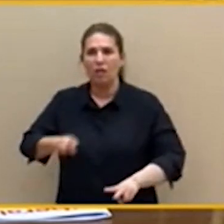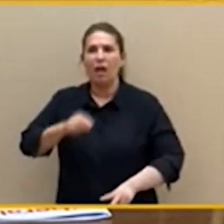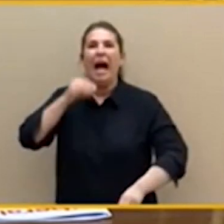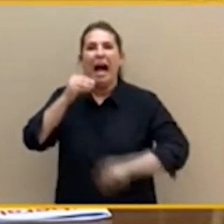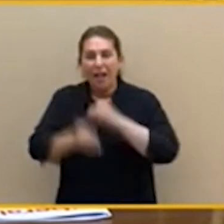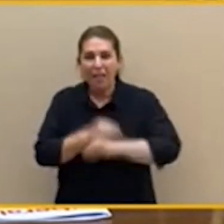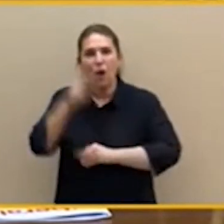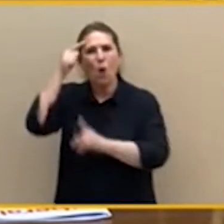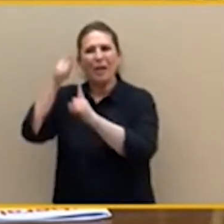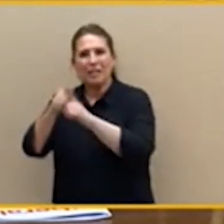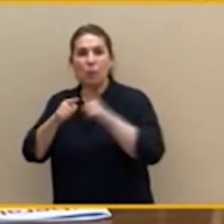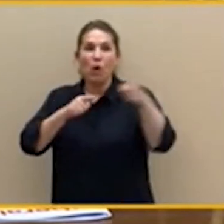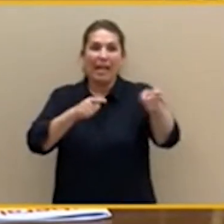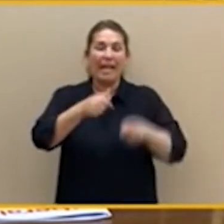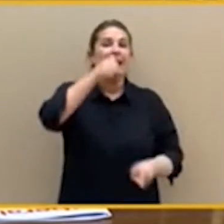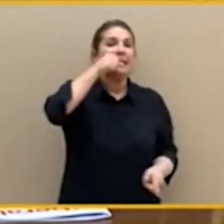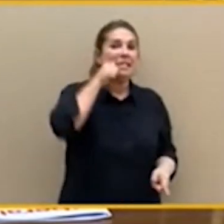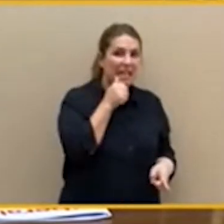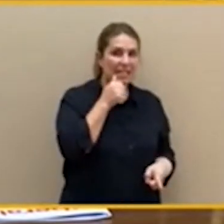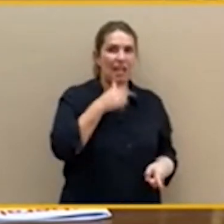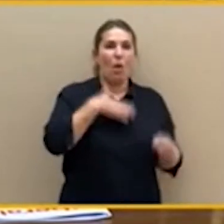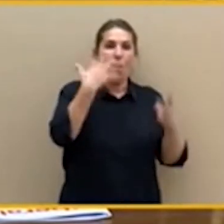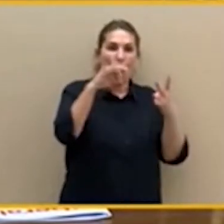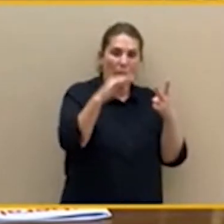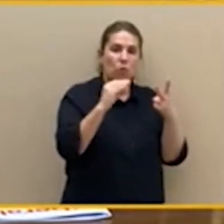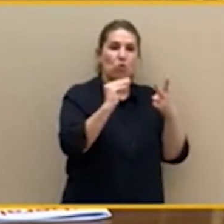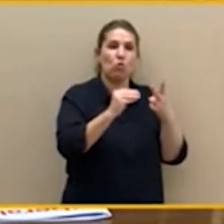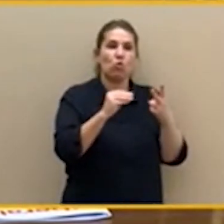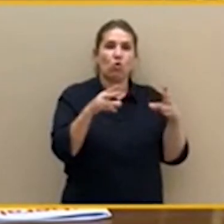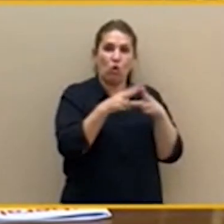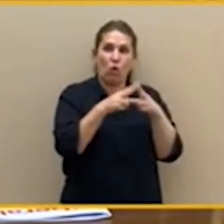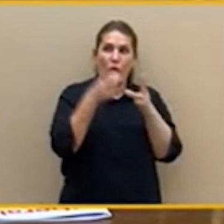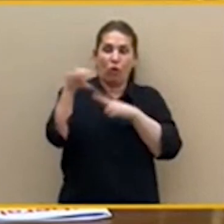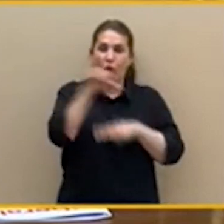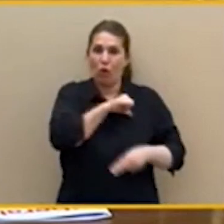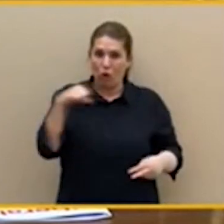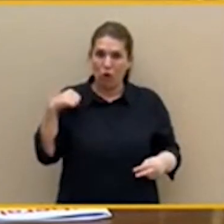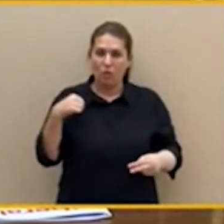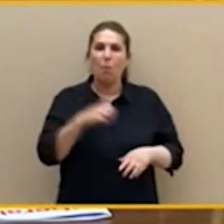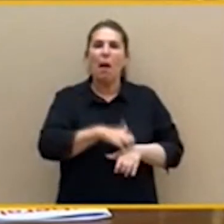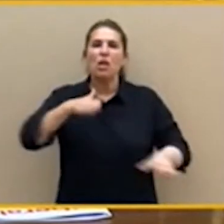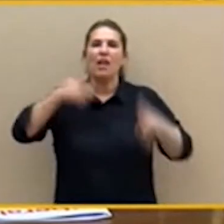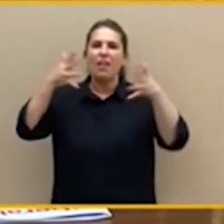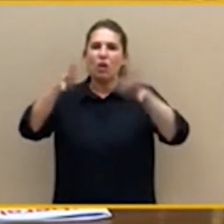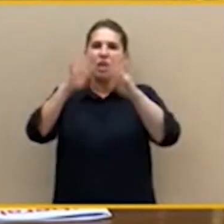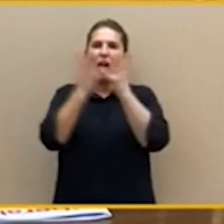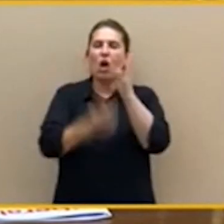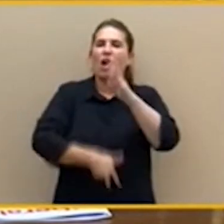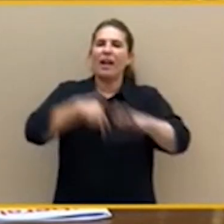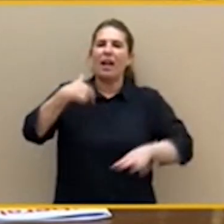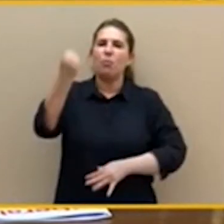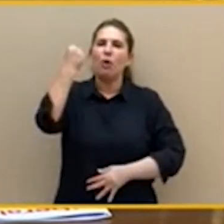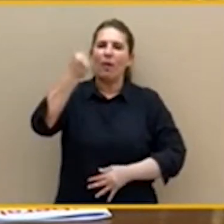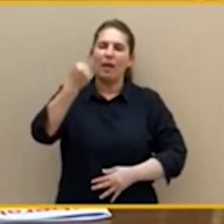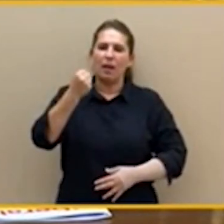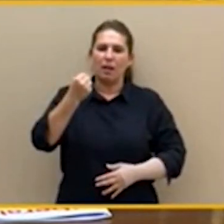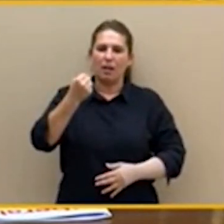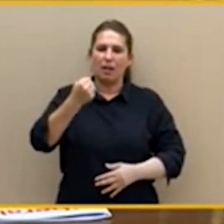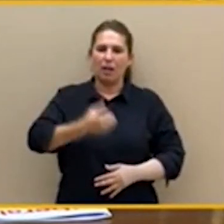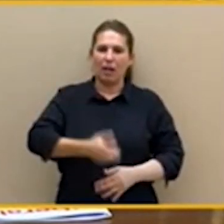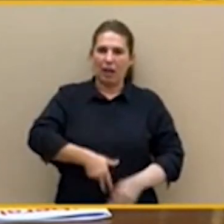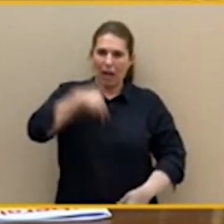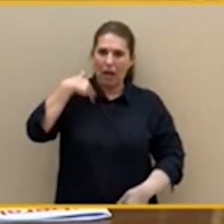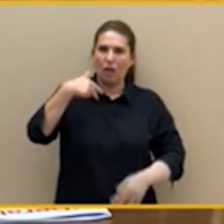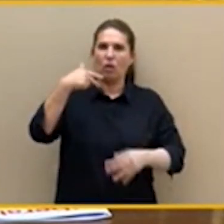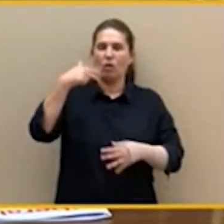tengan la mayoría del Consejo General del Poder Judicial y del Tribunal Constitucional. ¿Están ustedes locos, señores del Partido Popular? Esto ya es